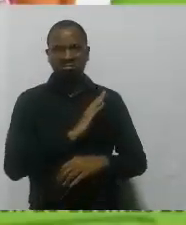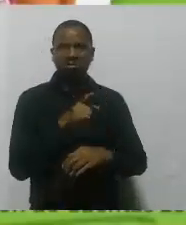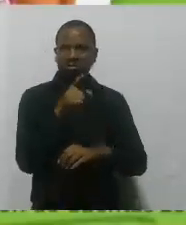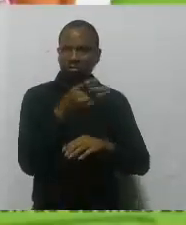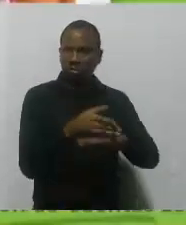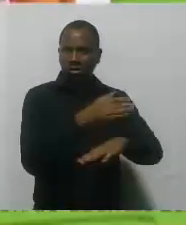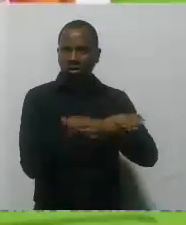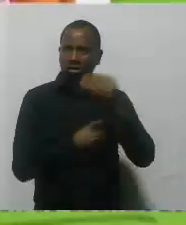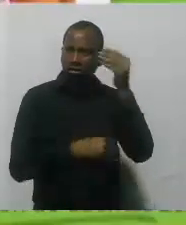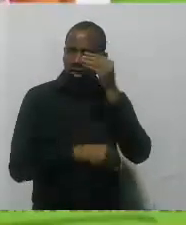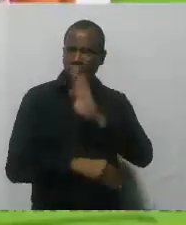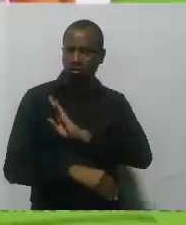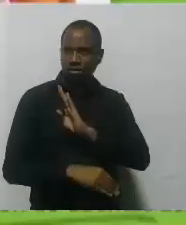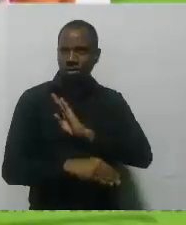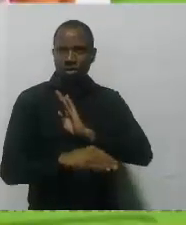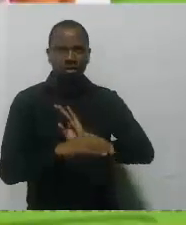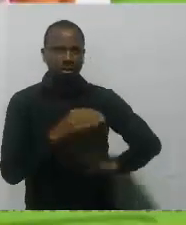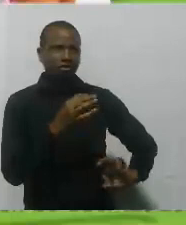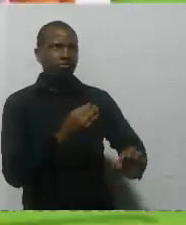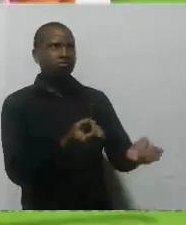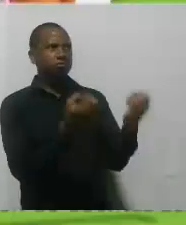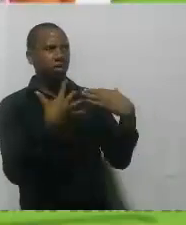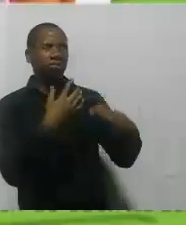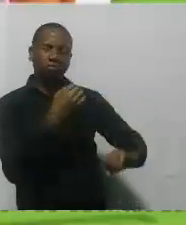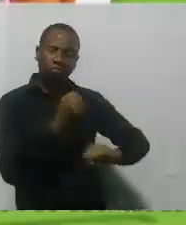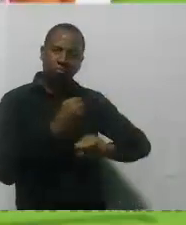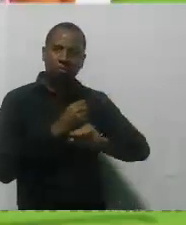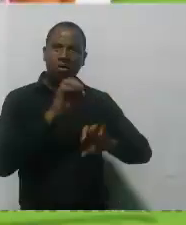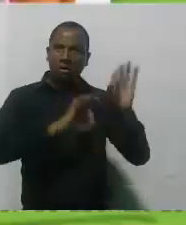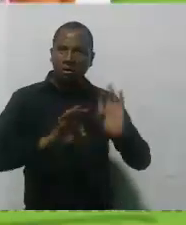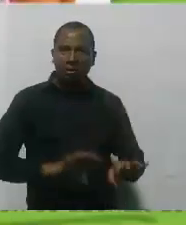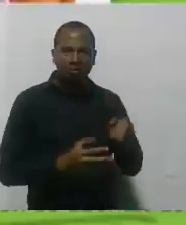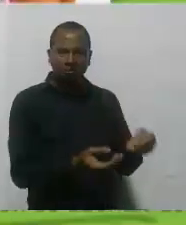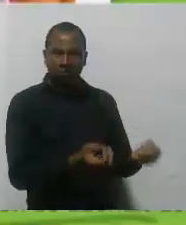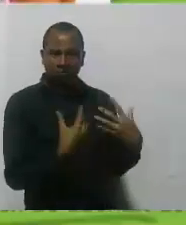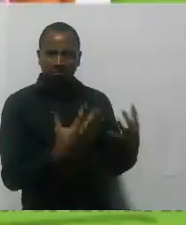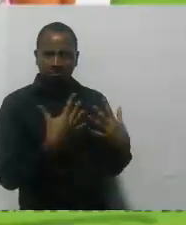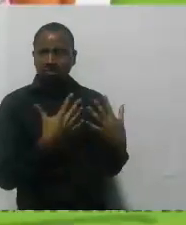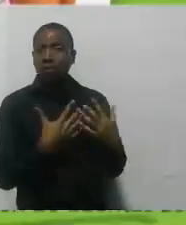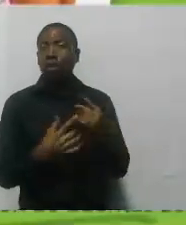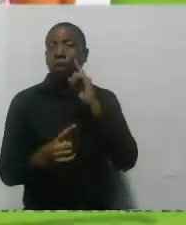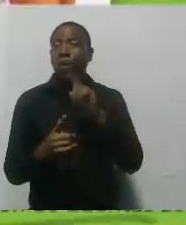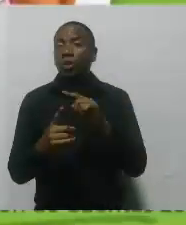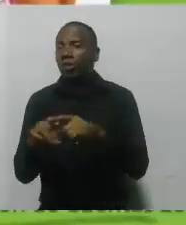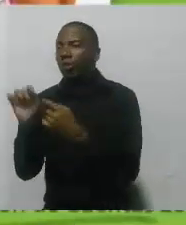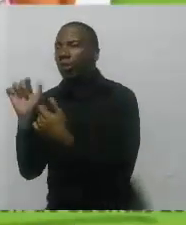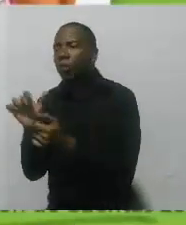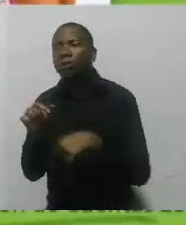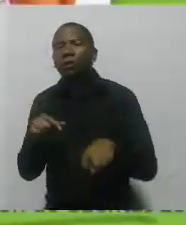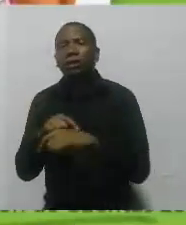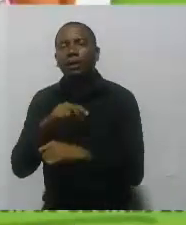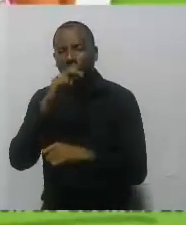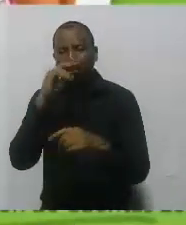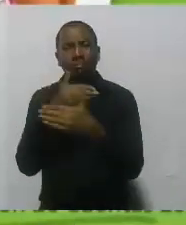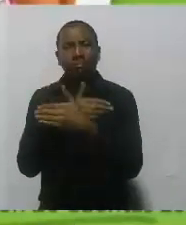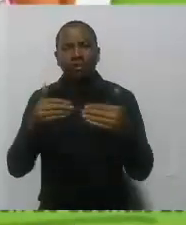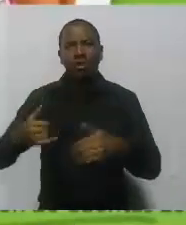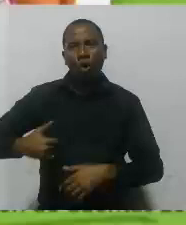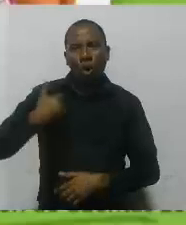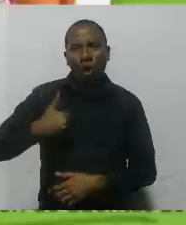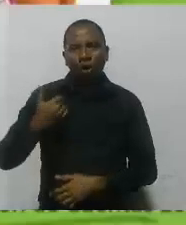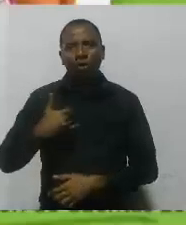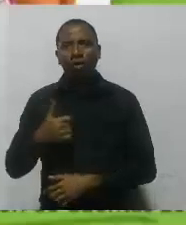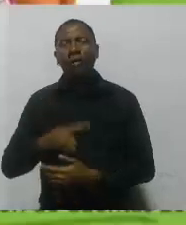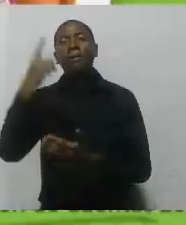nos ha dado en el deporte asociado apoyando y beneficiando a mil cincuenta y cuatro deportistas